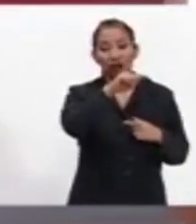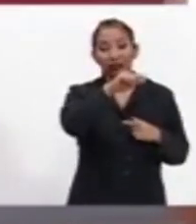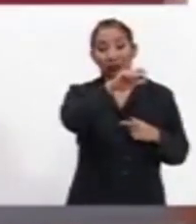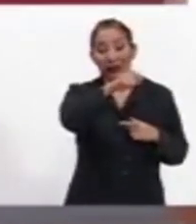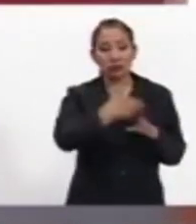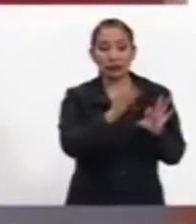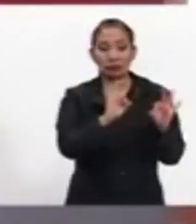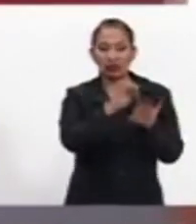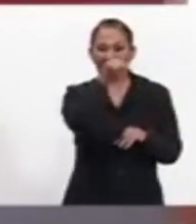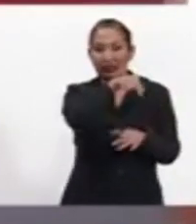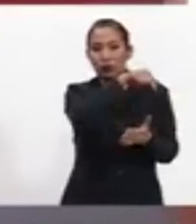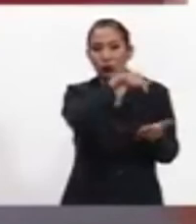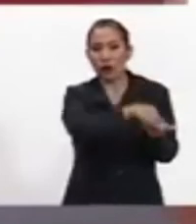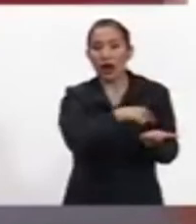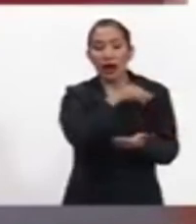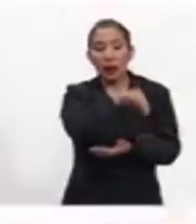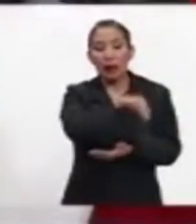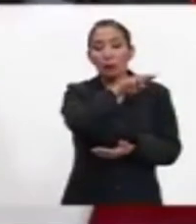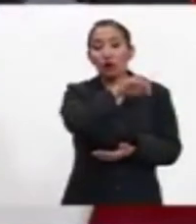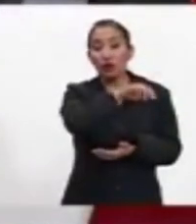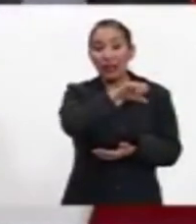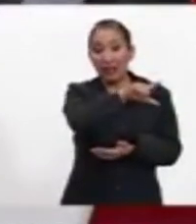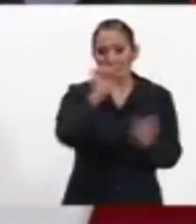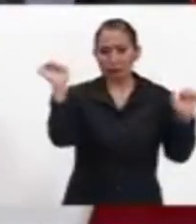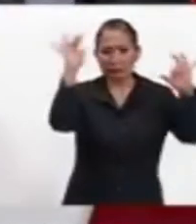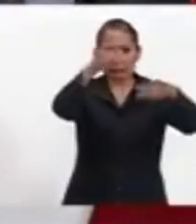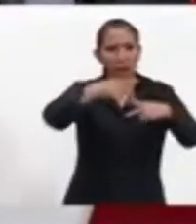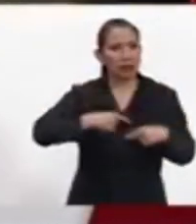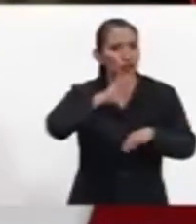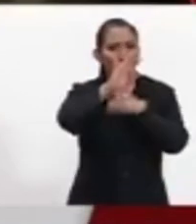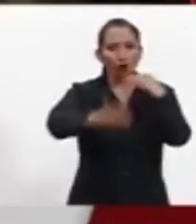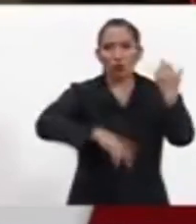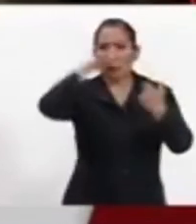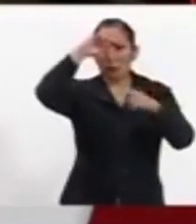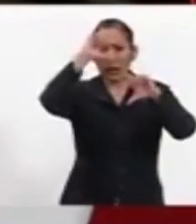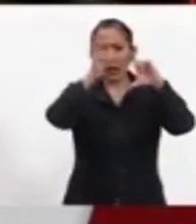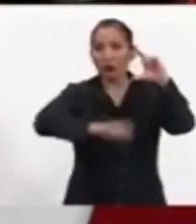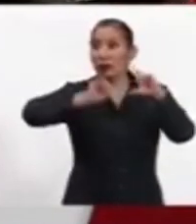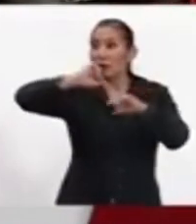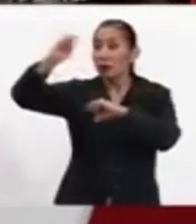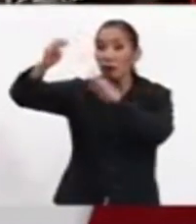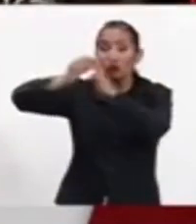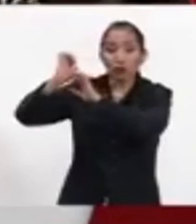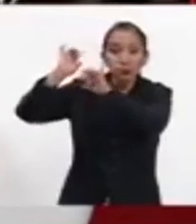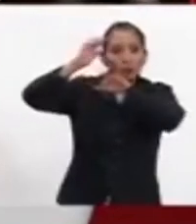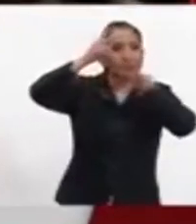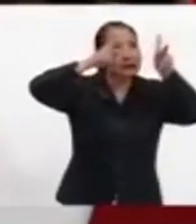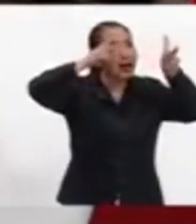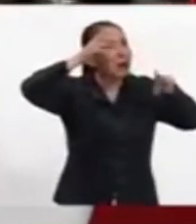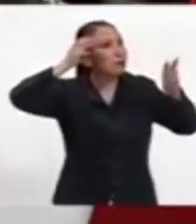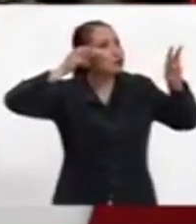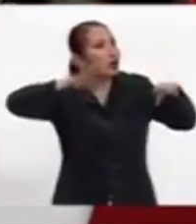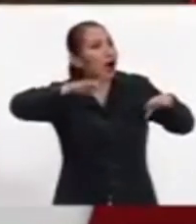realmente muy importante que el MUNAL, a donde concurre gente de todo el país, incluso de todo el mundo, haya